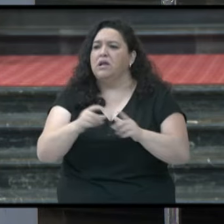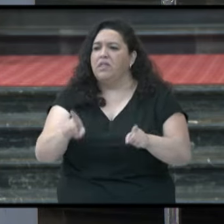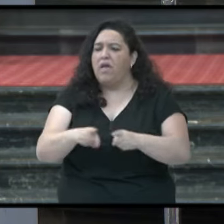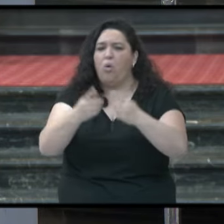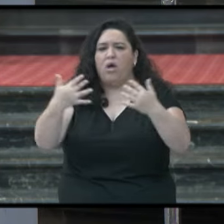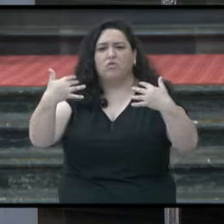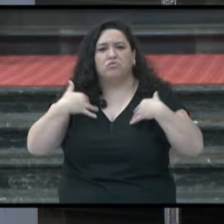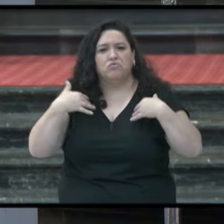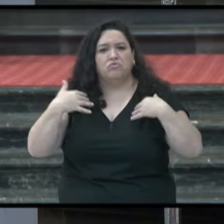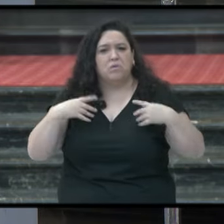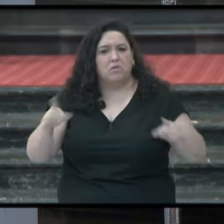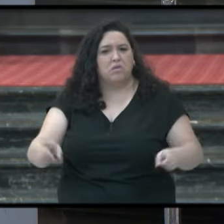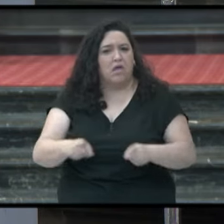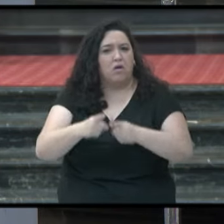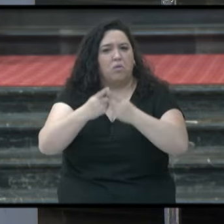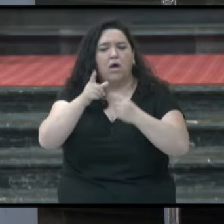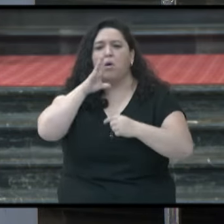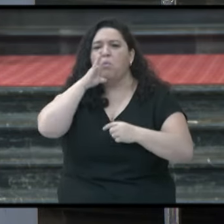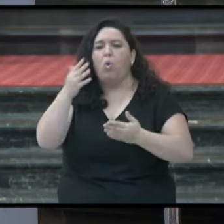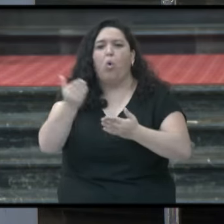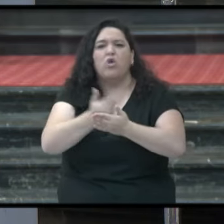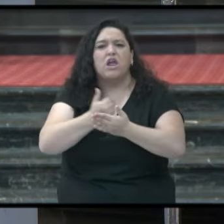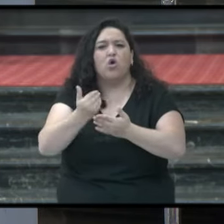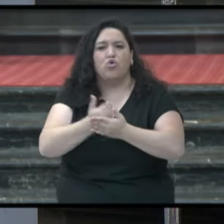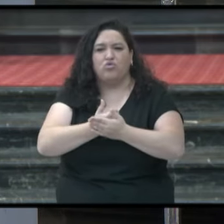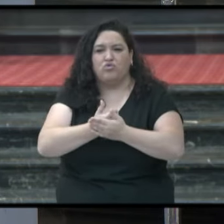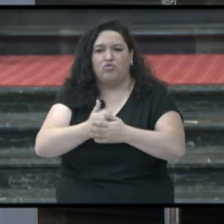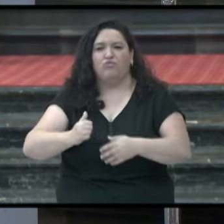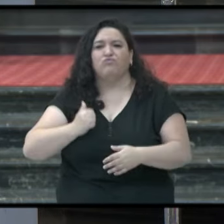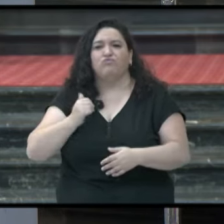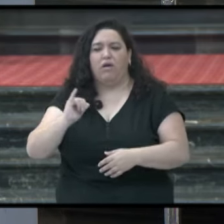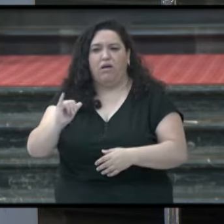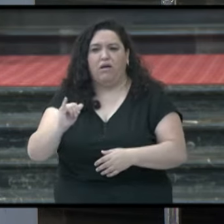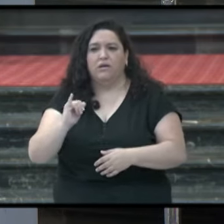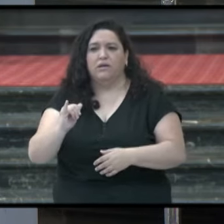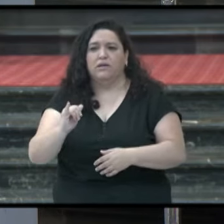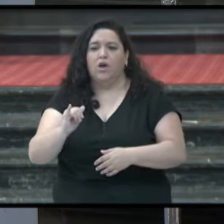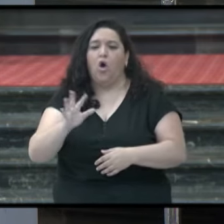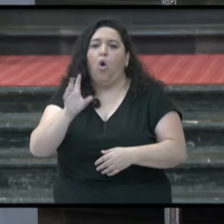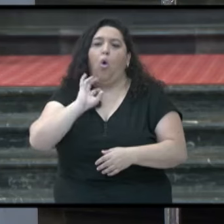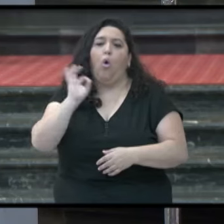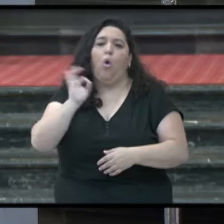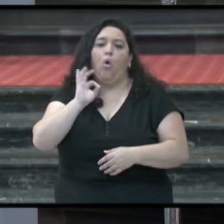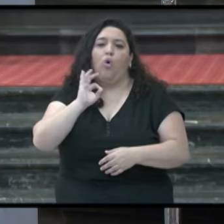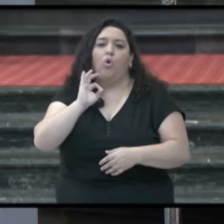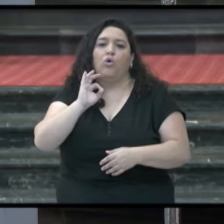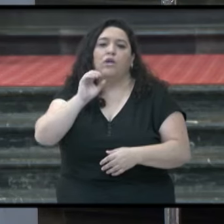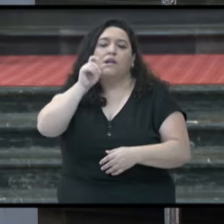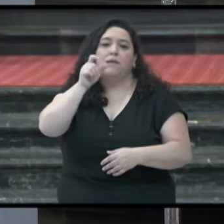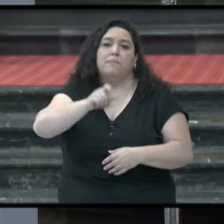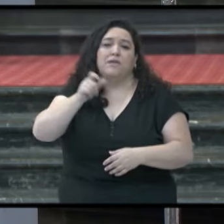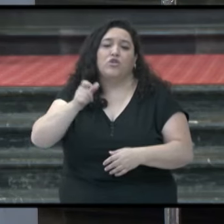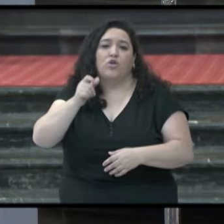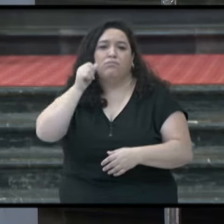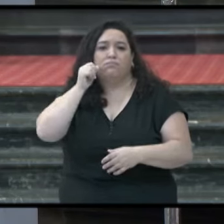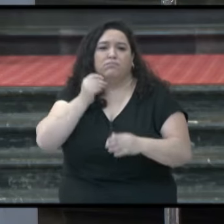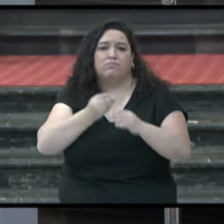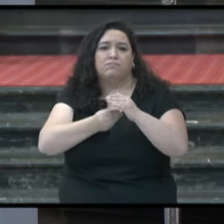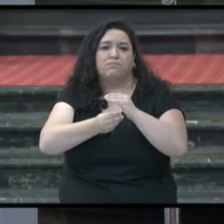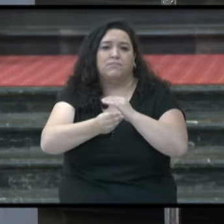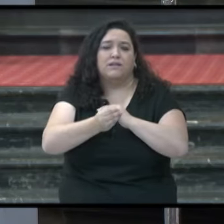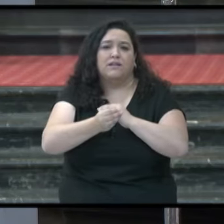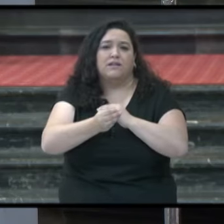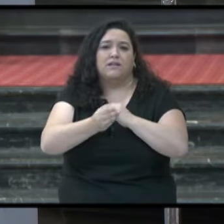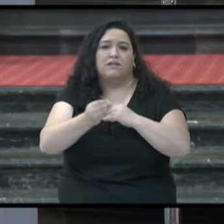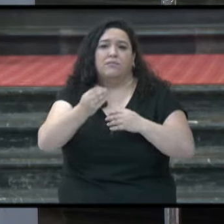de ese negocio, como la vida no nacida, donde en